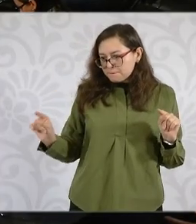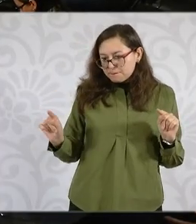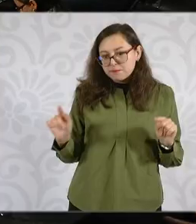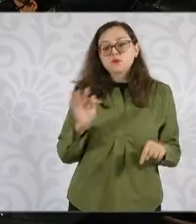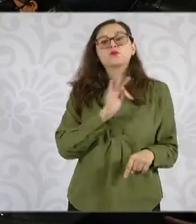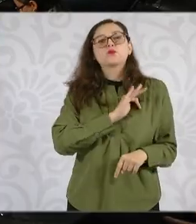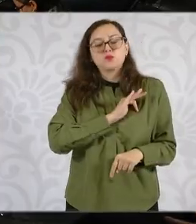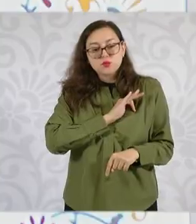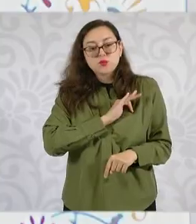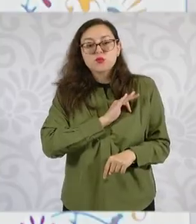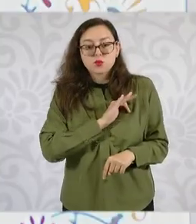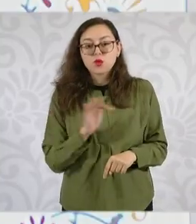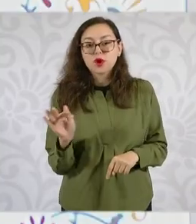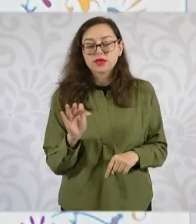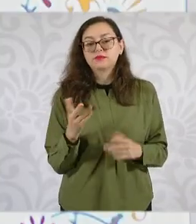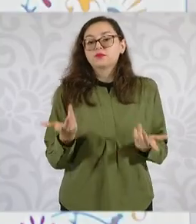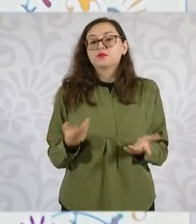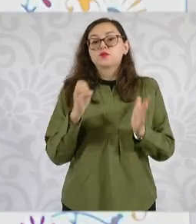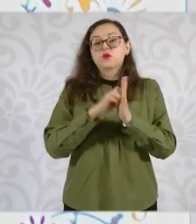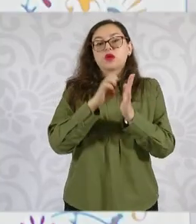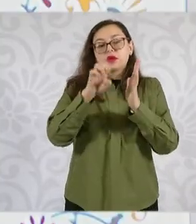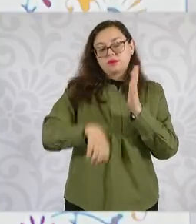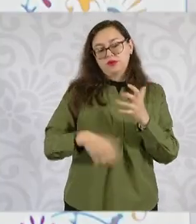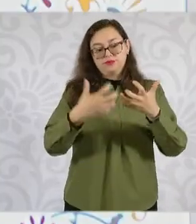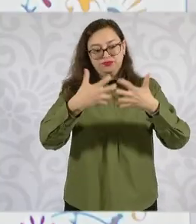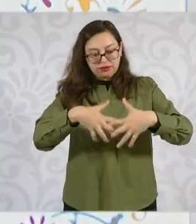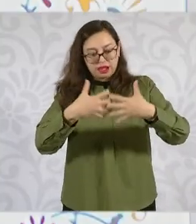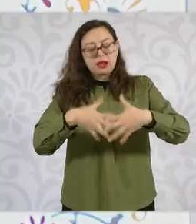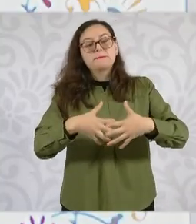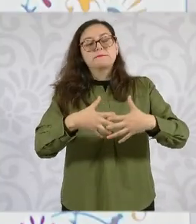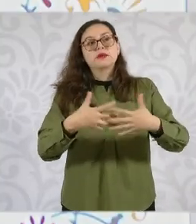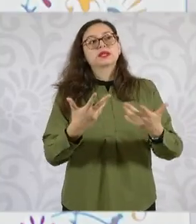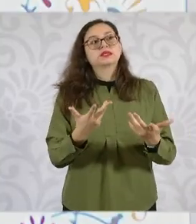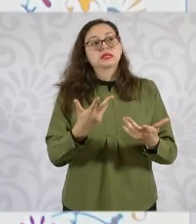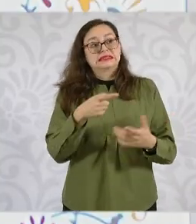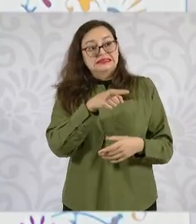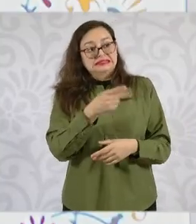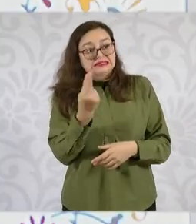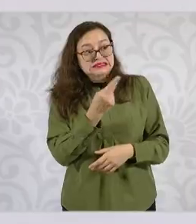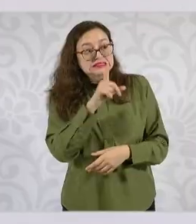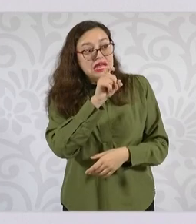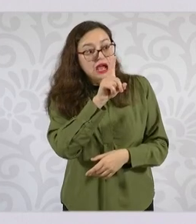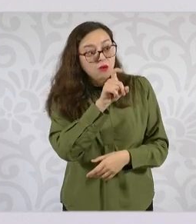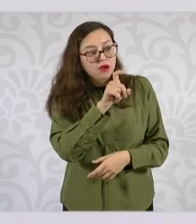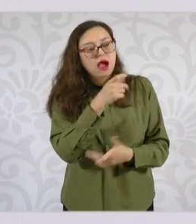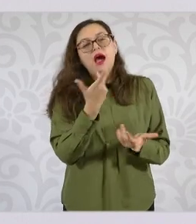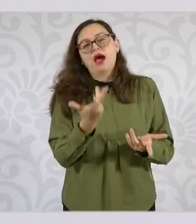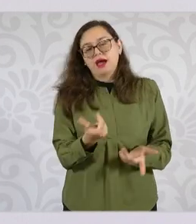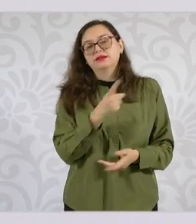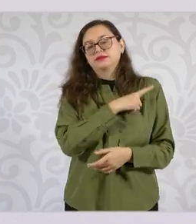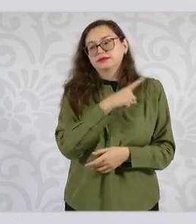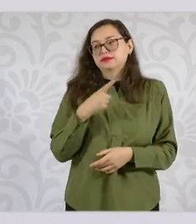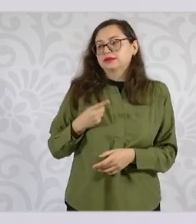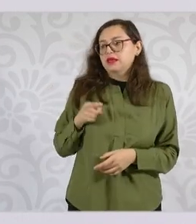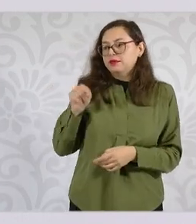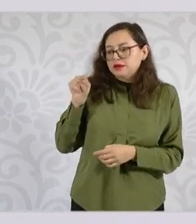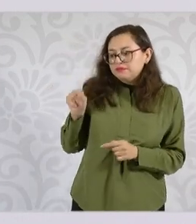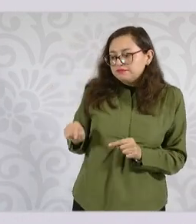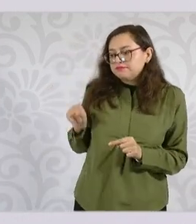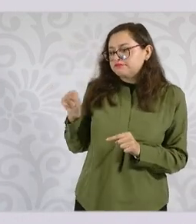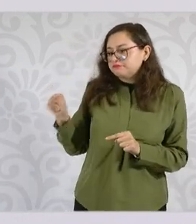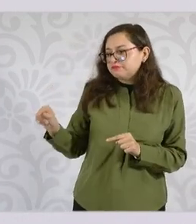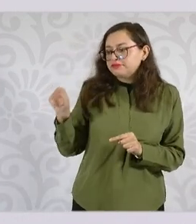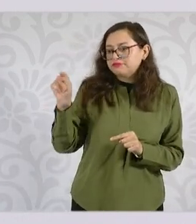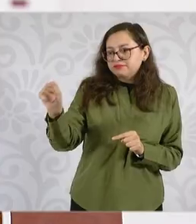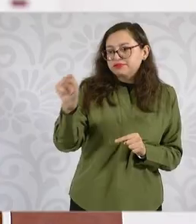tienen demanda de agua, pues que inviertan en el país, en donde hay acceso a agua, que se generen las condiciones